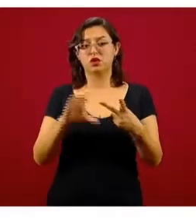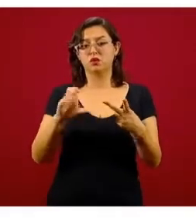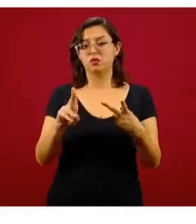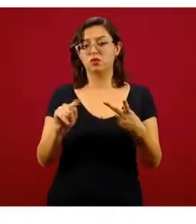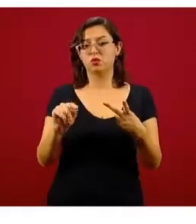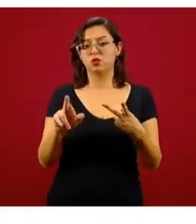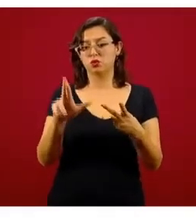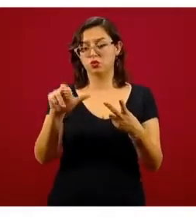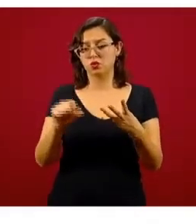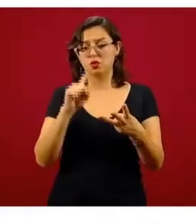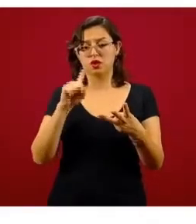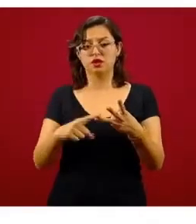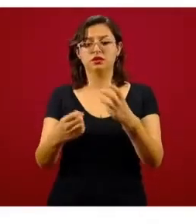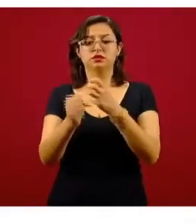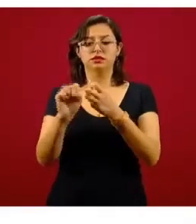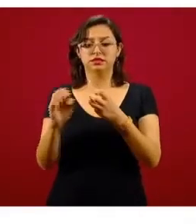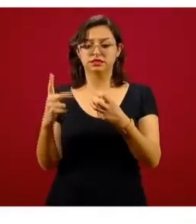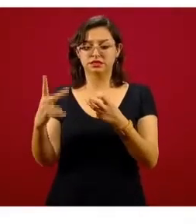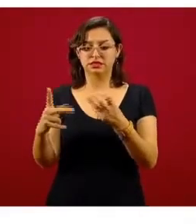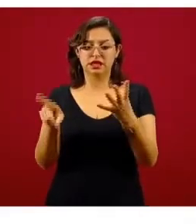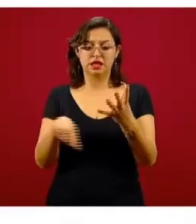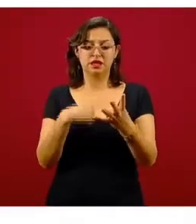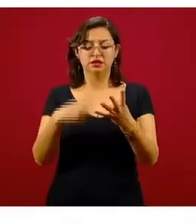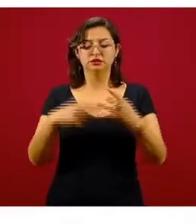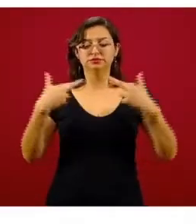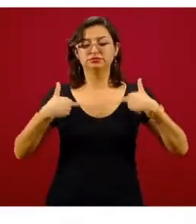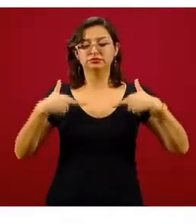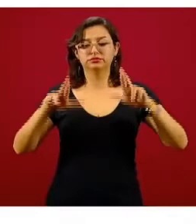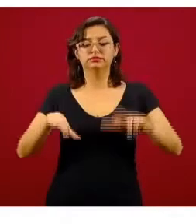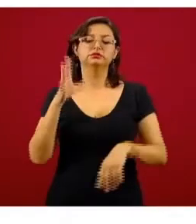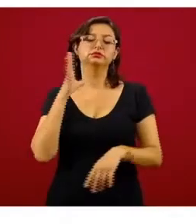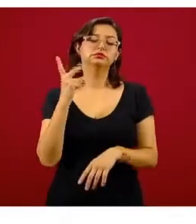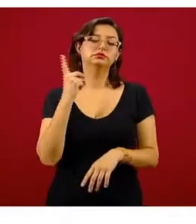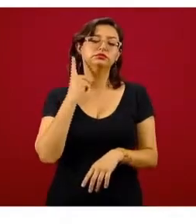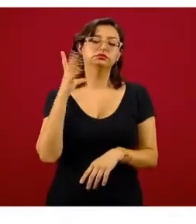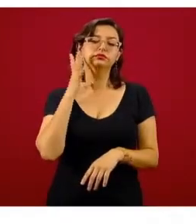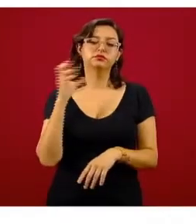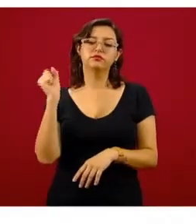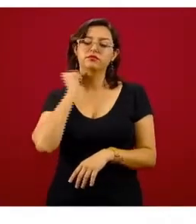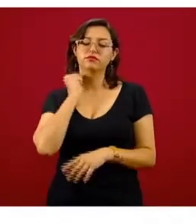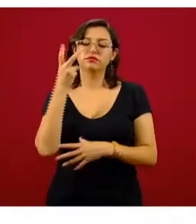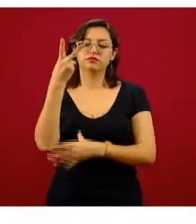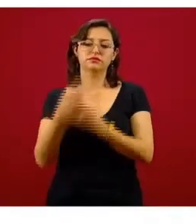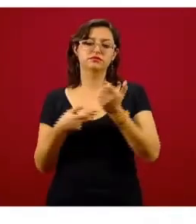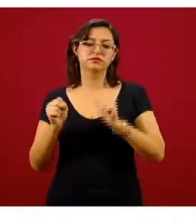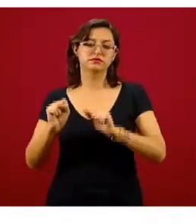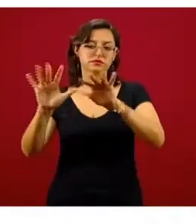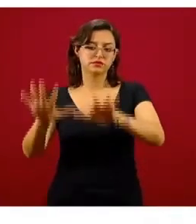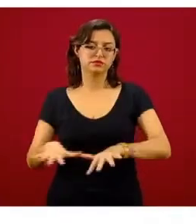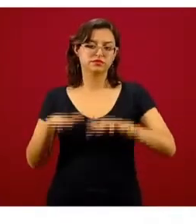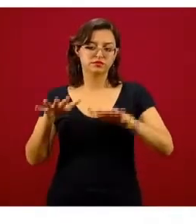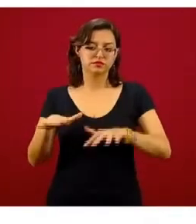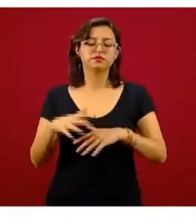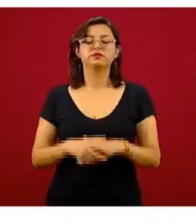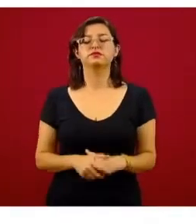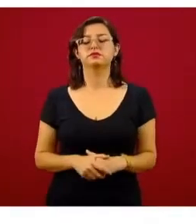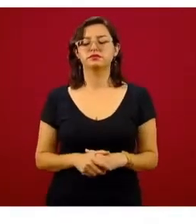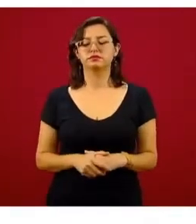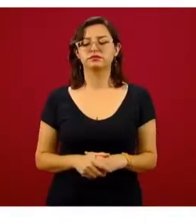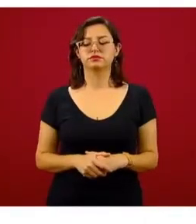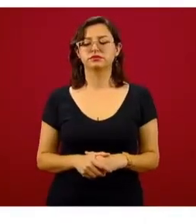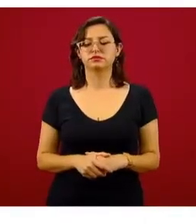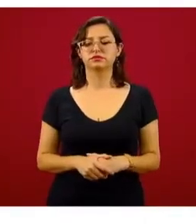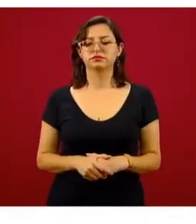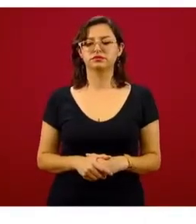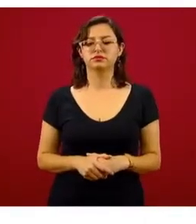dos representantes, los titulares de las cámaras del Congreso de la Unión, la presidenta, en este caso la Cámara de Senadores y la presidenta de la